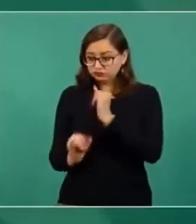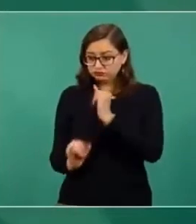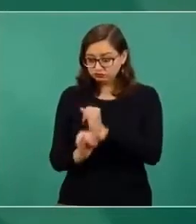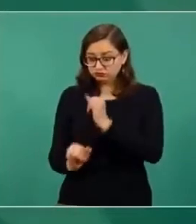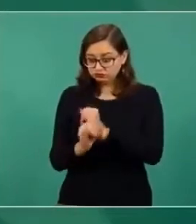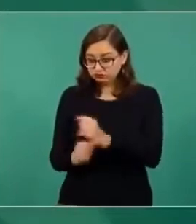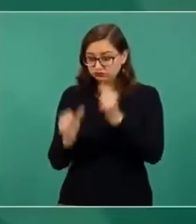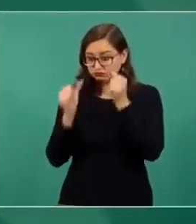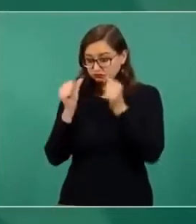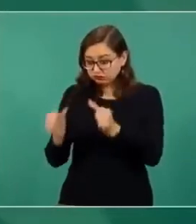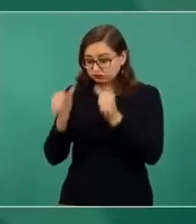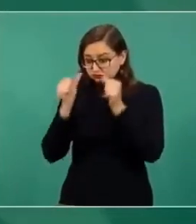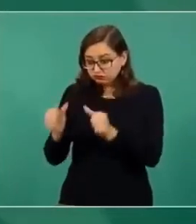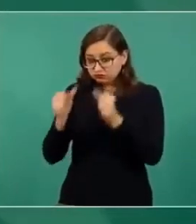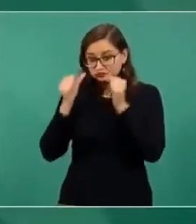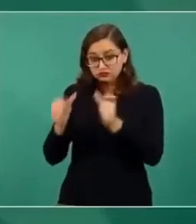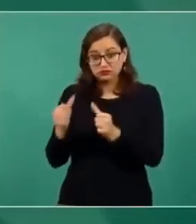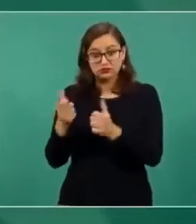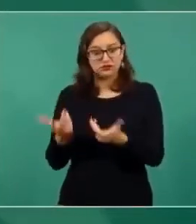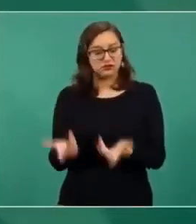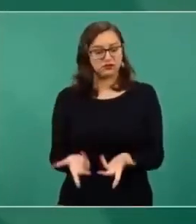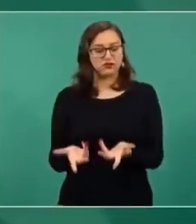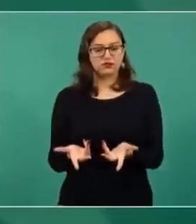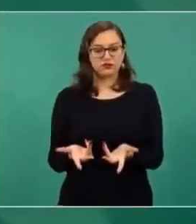llámense como se llamen,